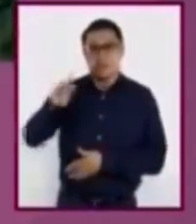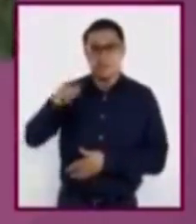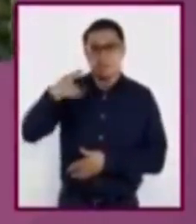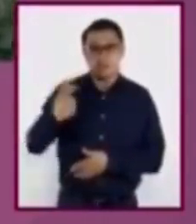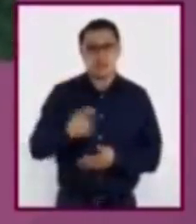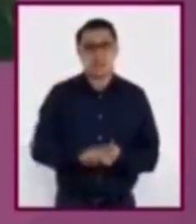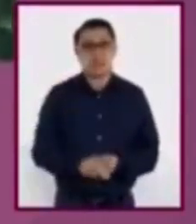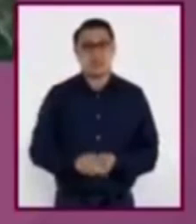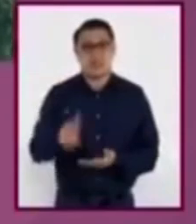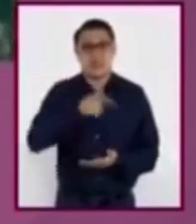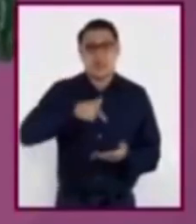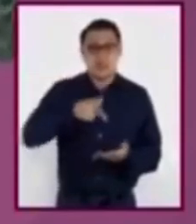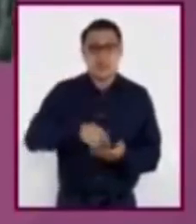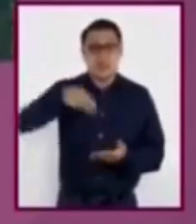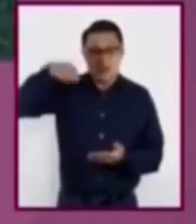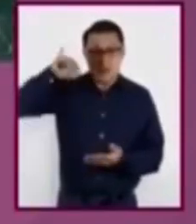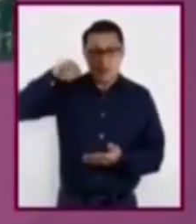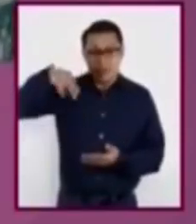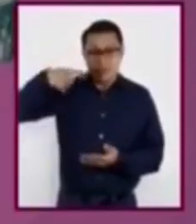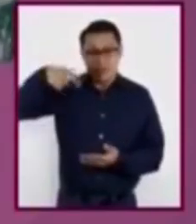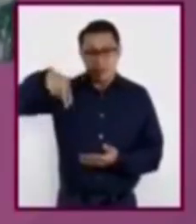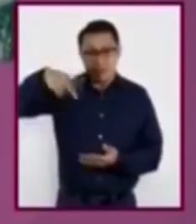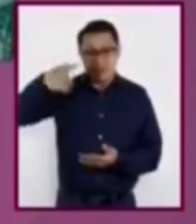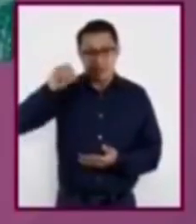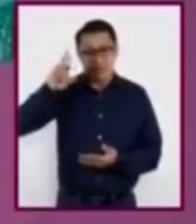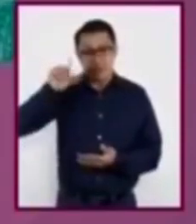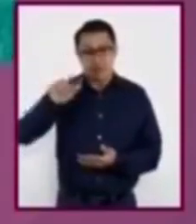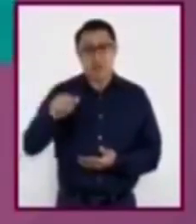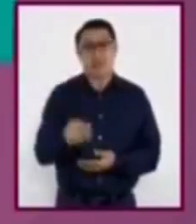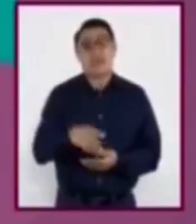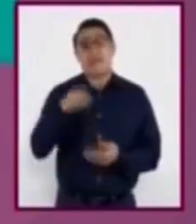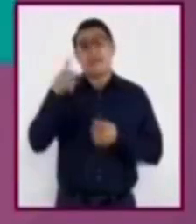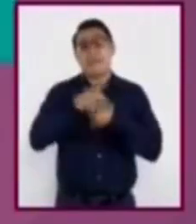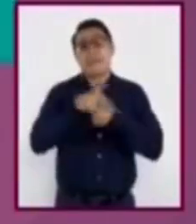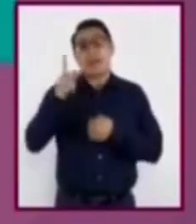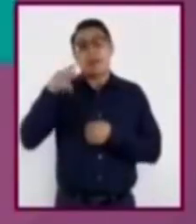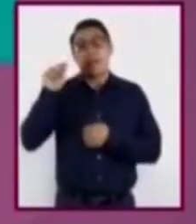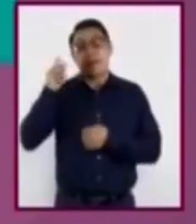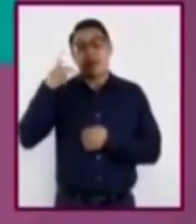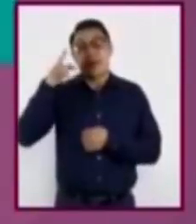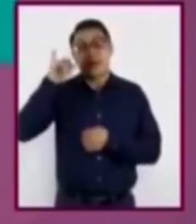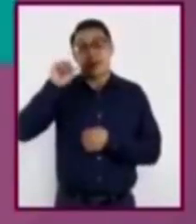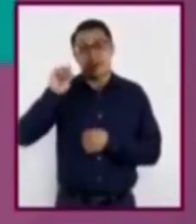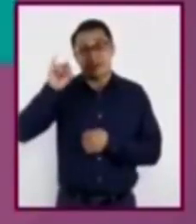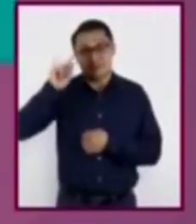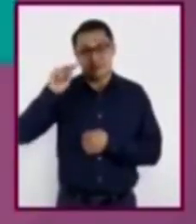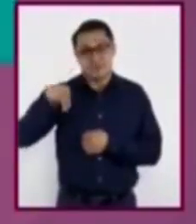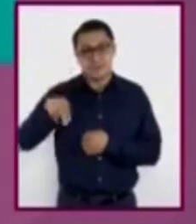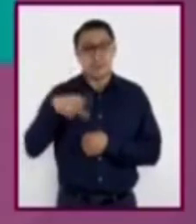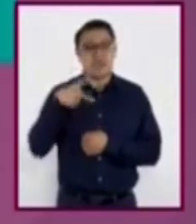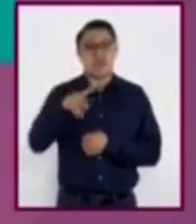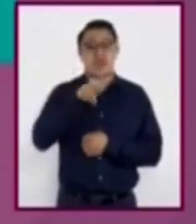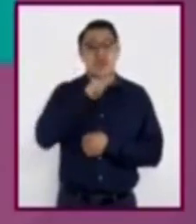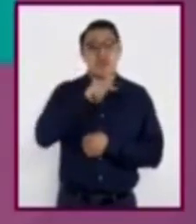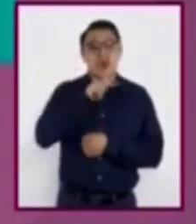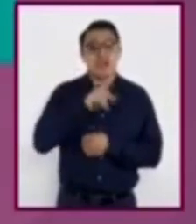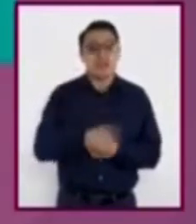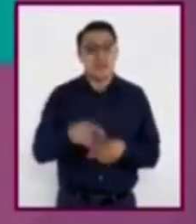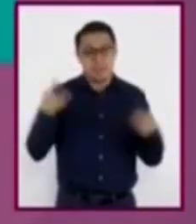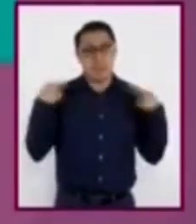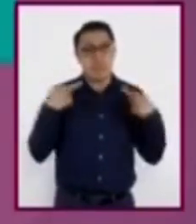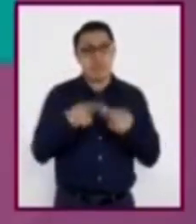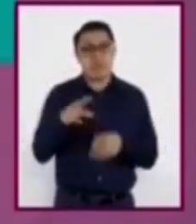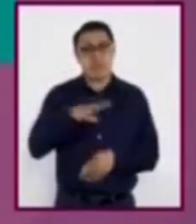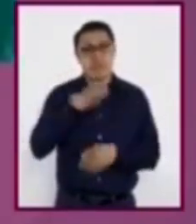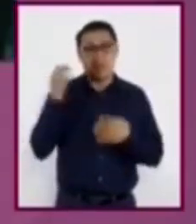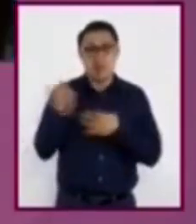Mingora, una localidad de Pakistán. Su padre, maestro de profesión, tenía una escuela